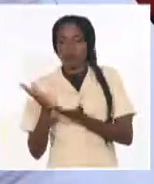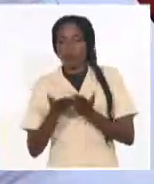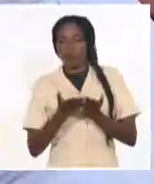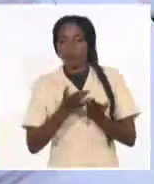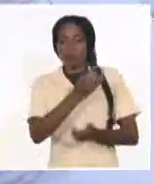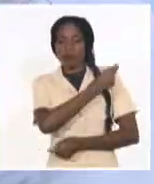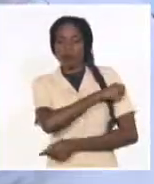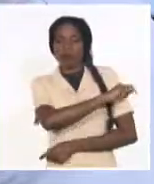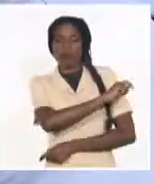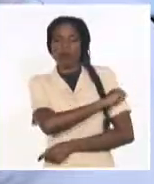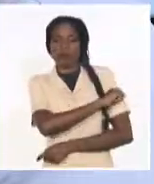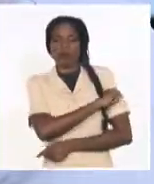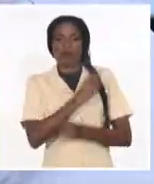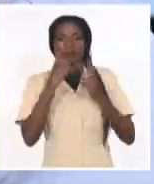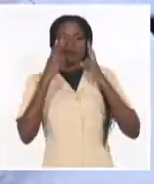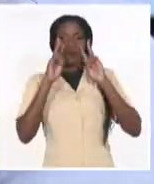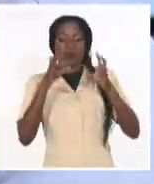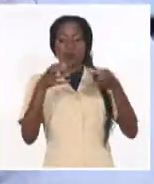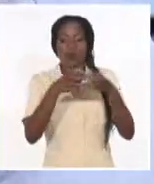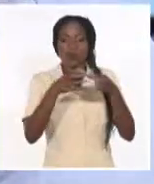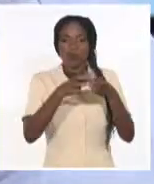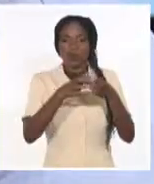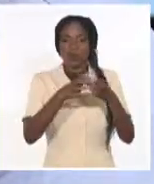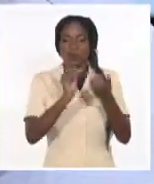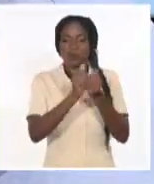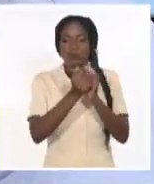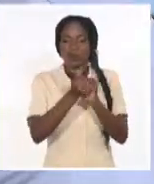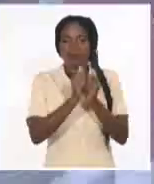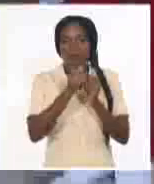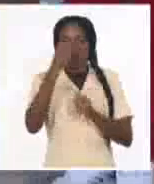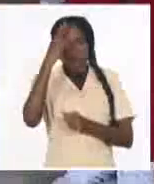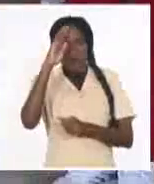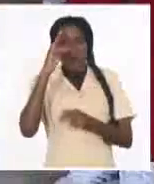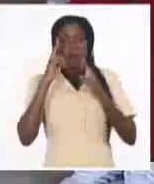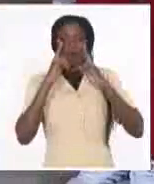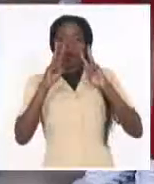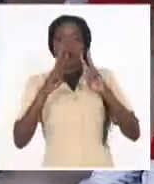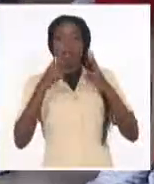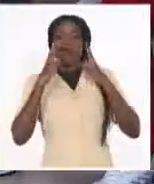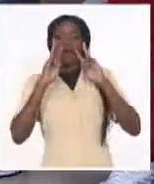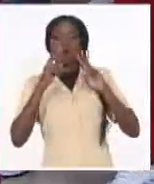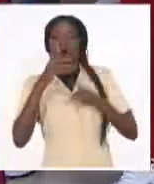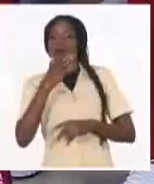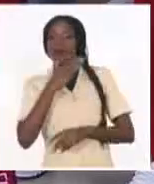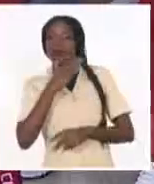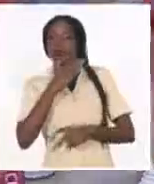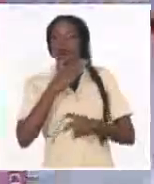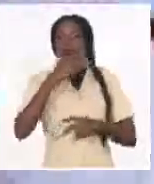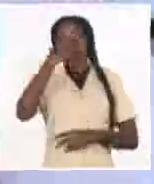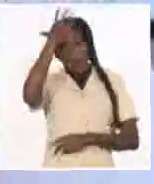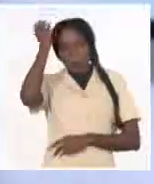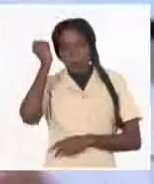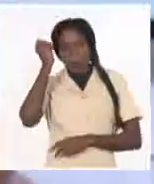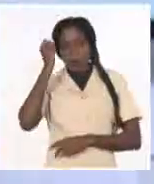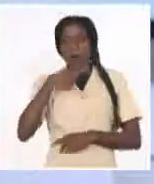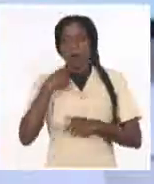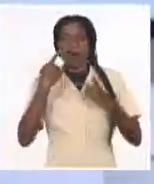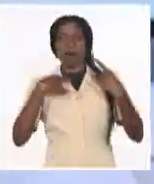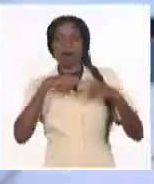patria. ¡Viva el movimiento deportivo cubano! ¡Viva Fidel y Raúl! ¡Viva Patria o Muerte!